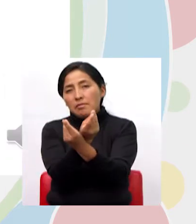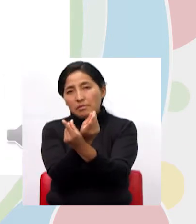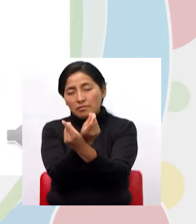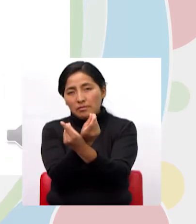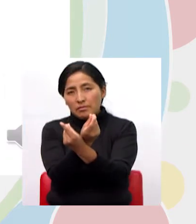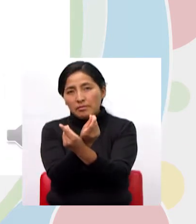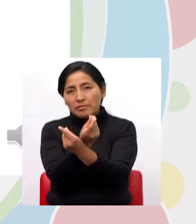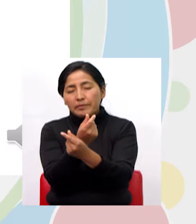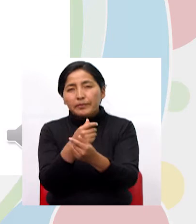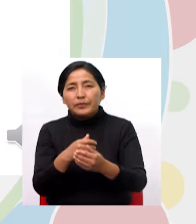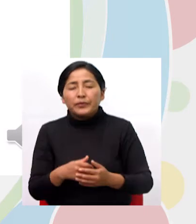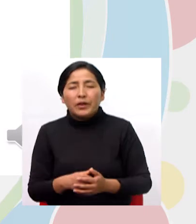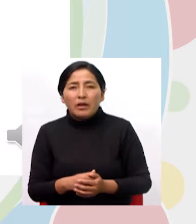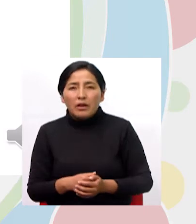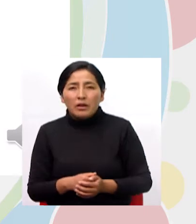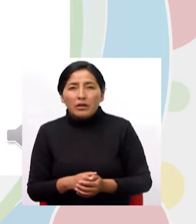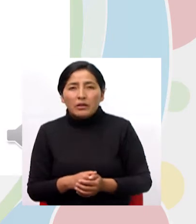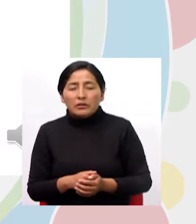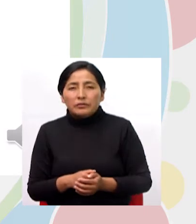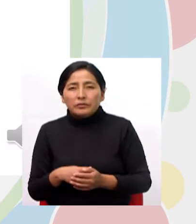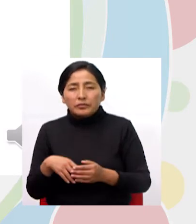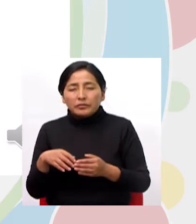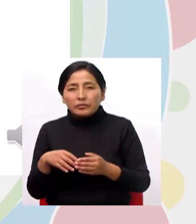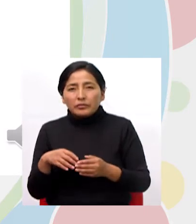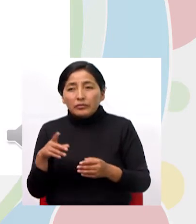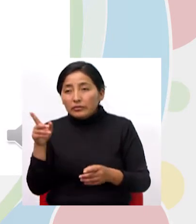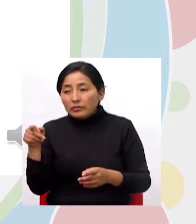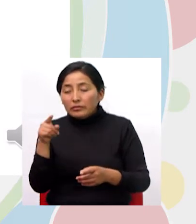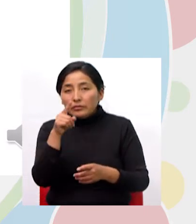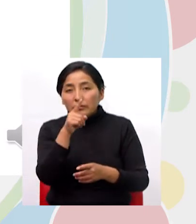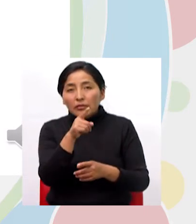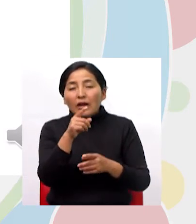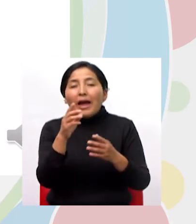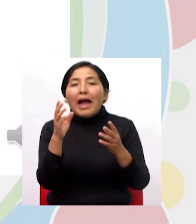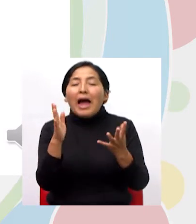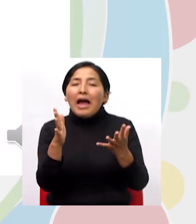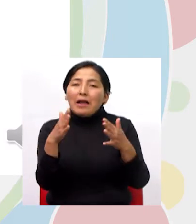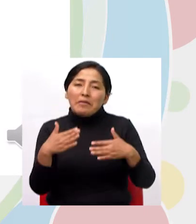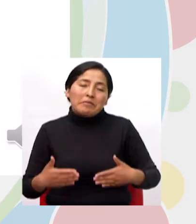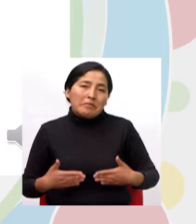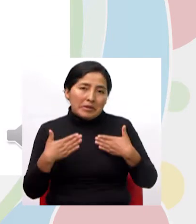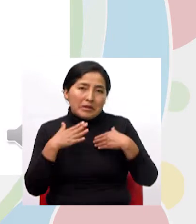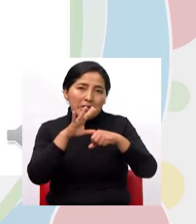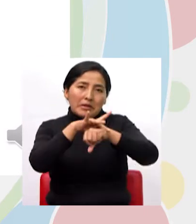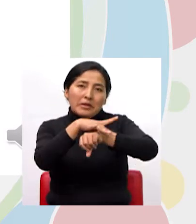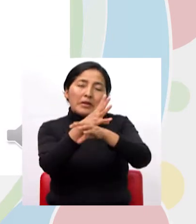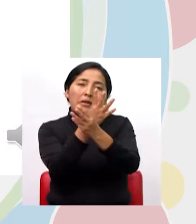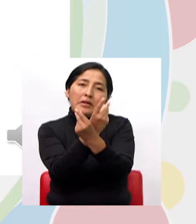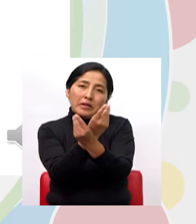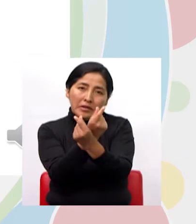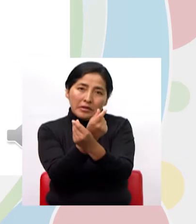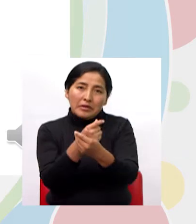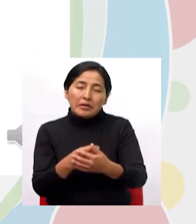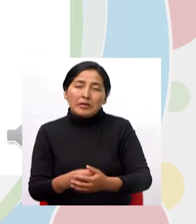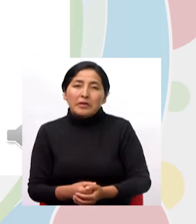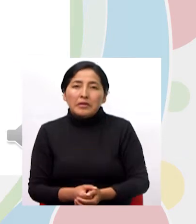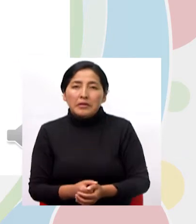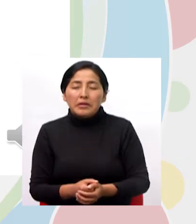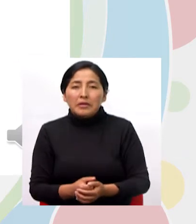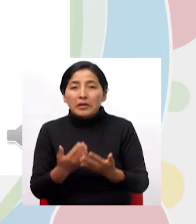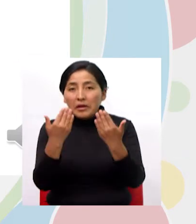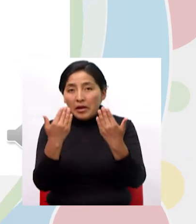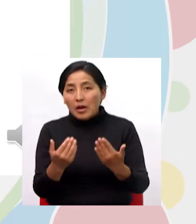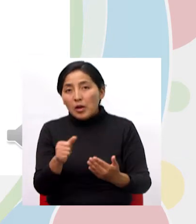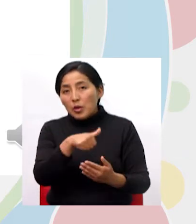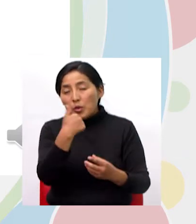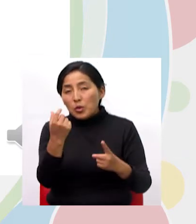el jaguar mejor dicho corresponde a la clase terrestre de los animales ahora vámonos